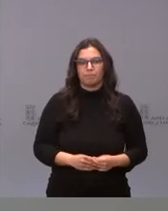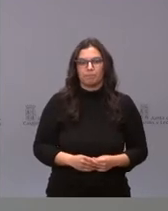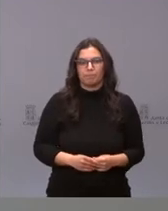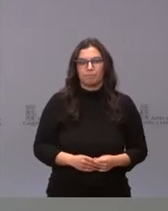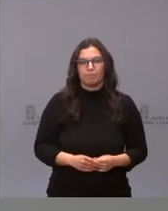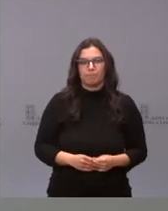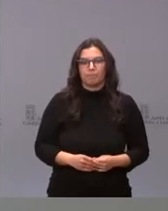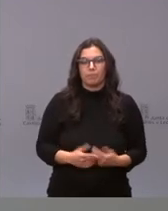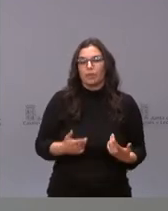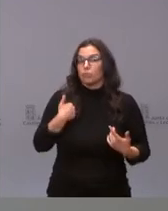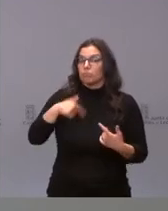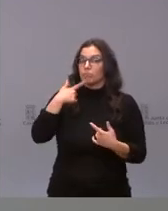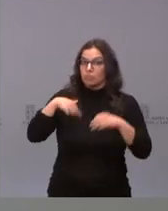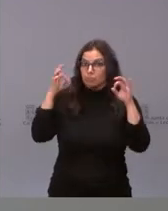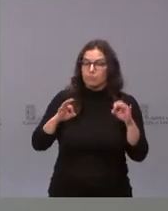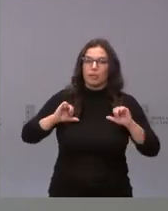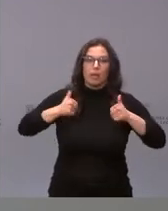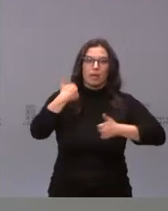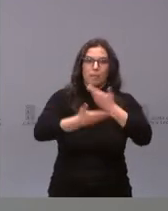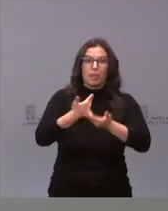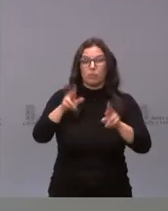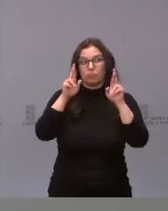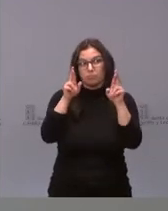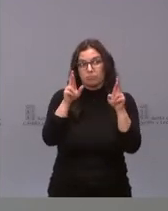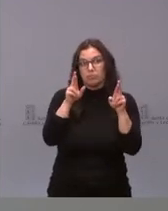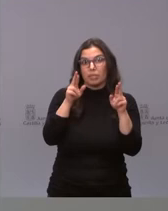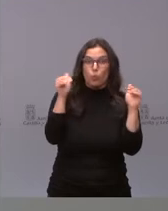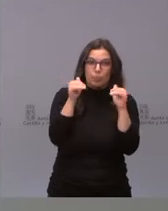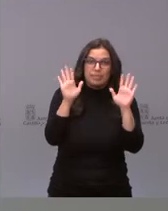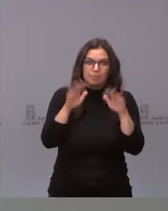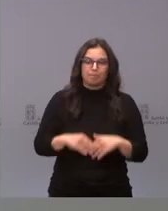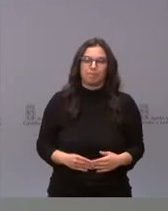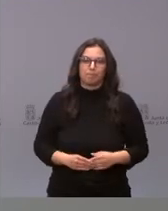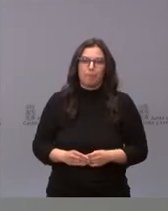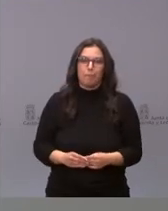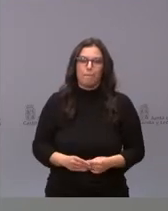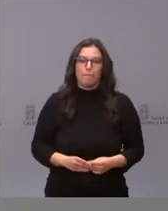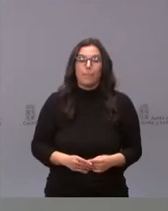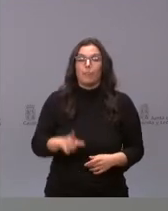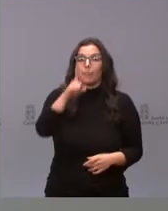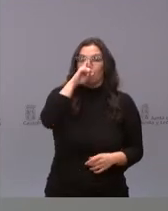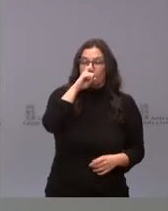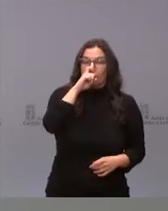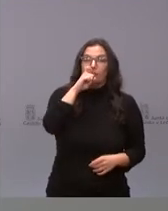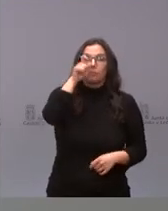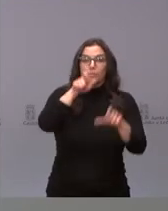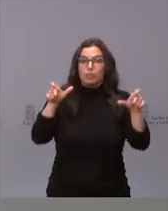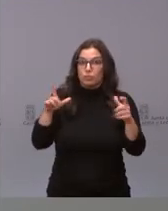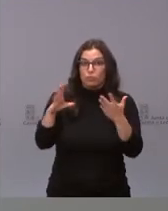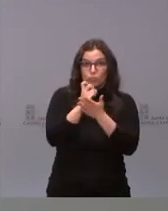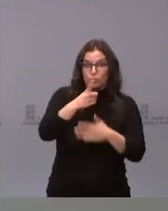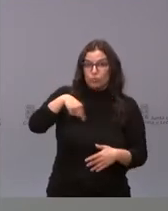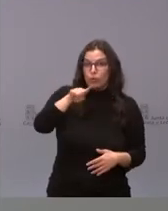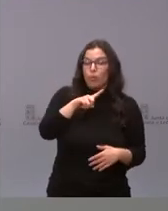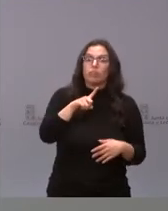y empezaremos, espero, a vacunar con esta vacuna el jueves. Recordar a todos los ciudadanos